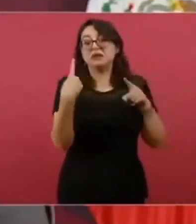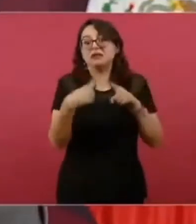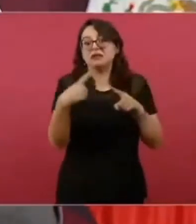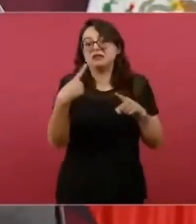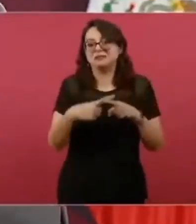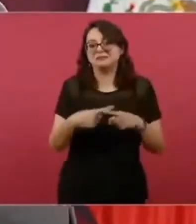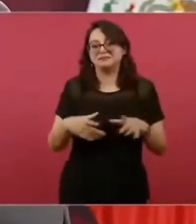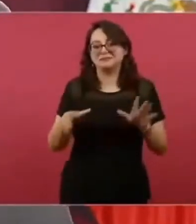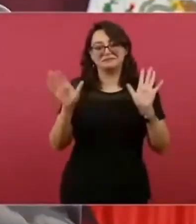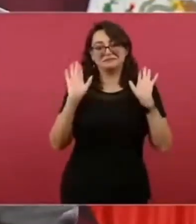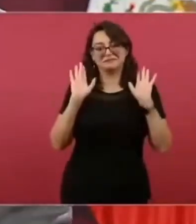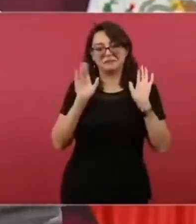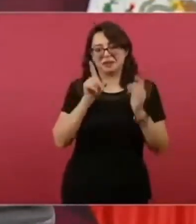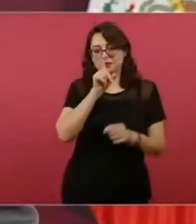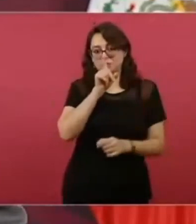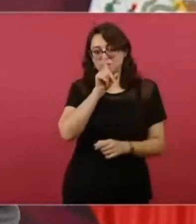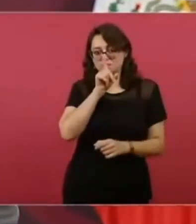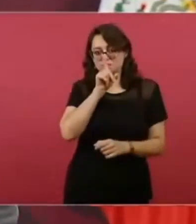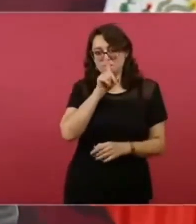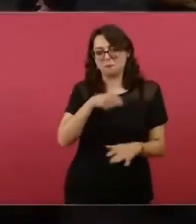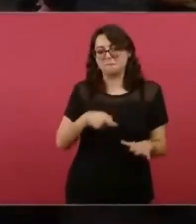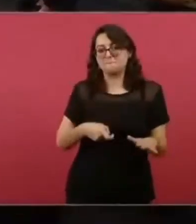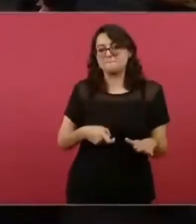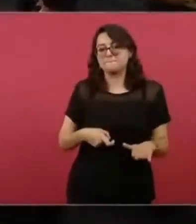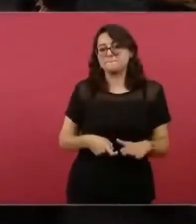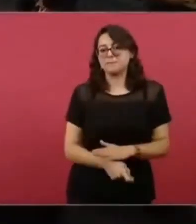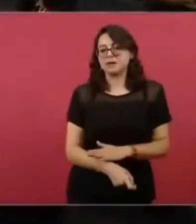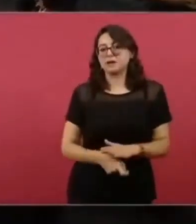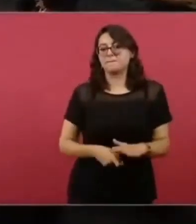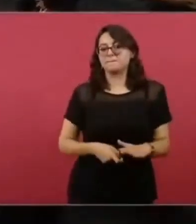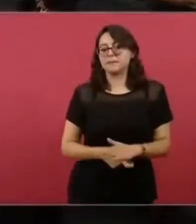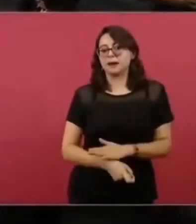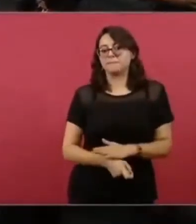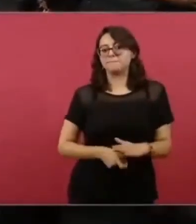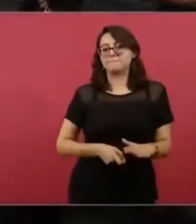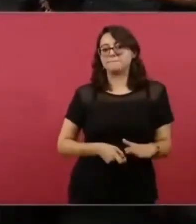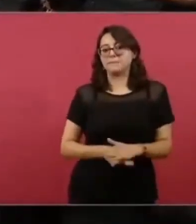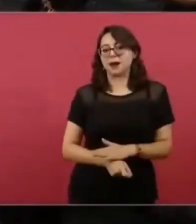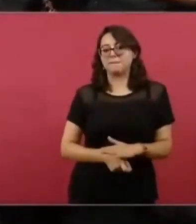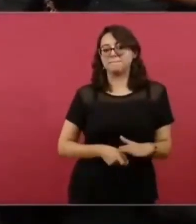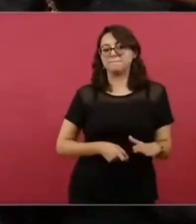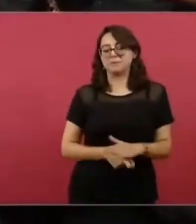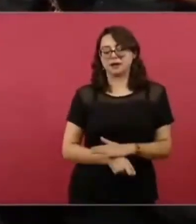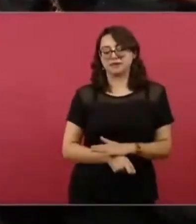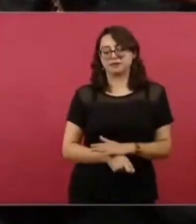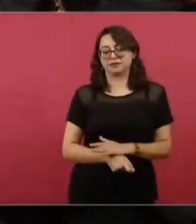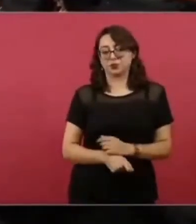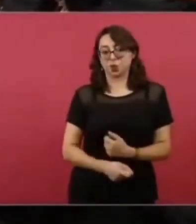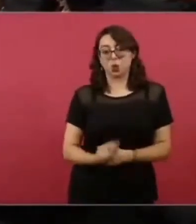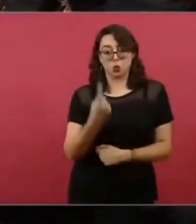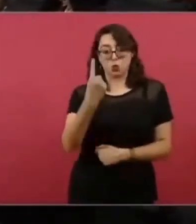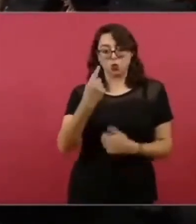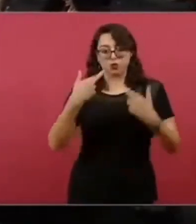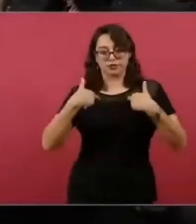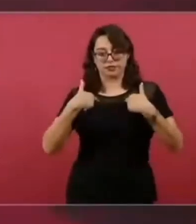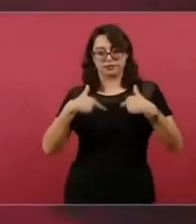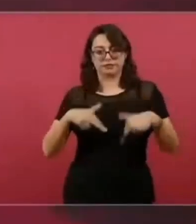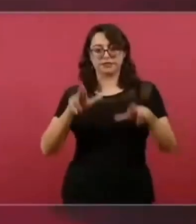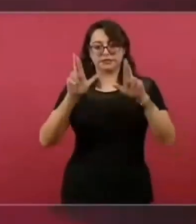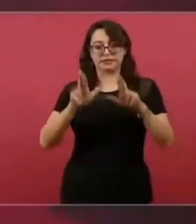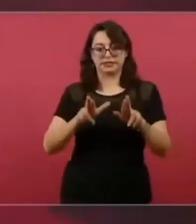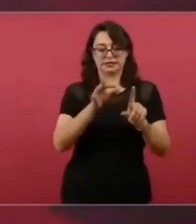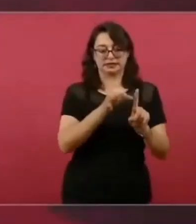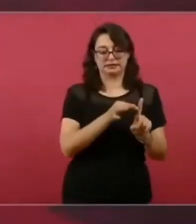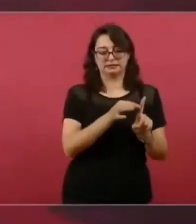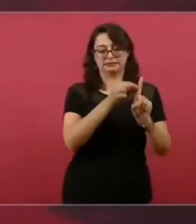aportan. Y son los que tienen ahí a Claudio como gerente.